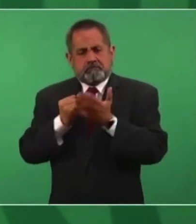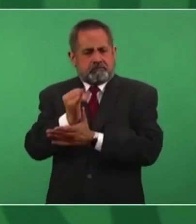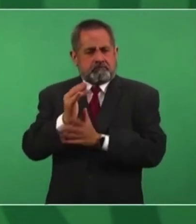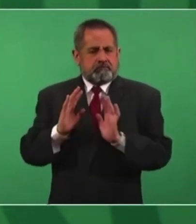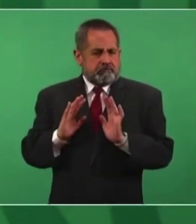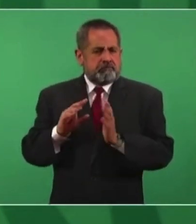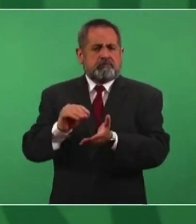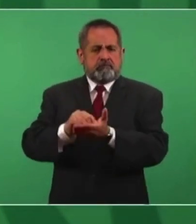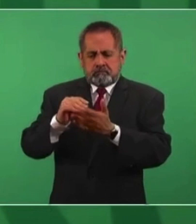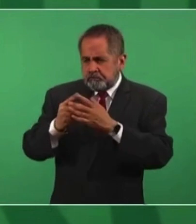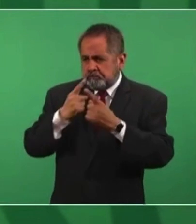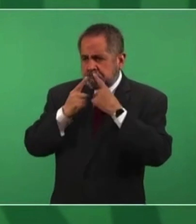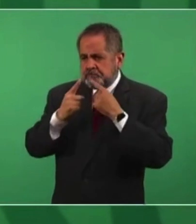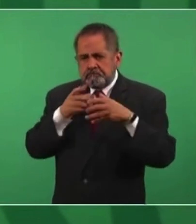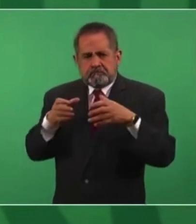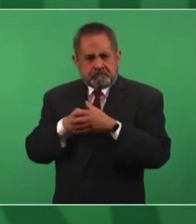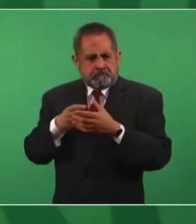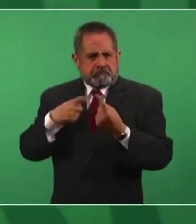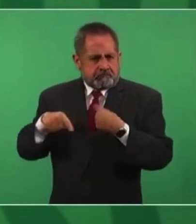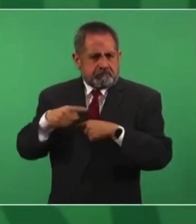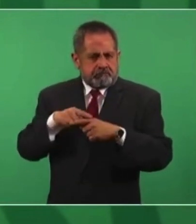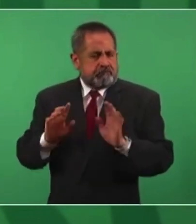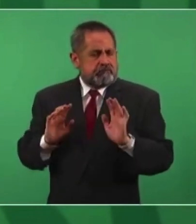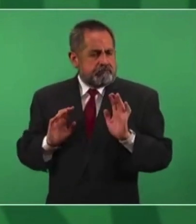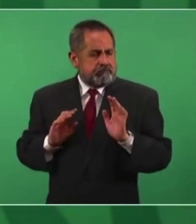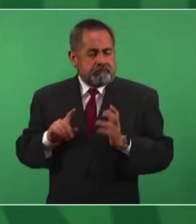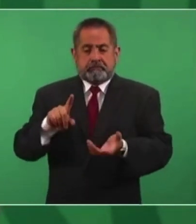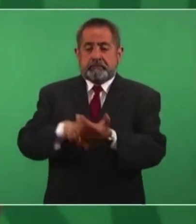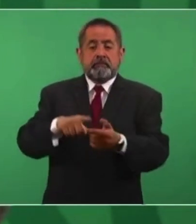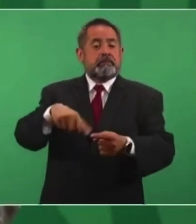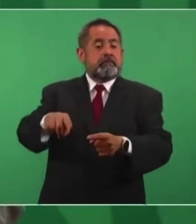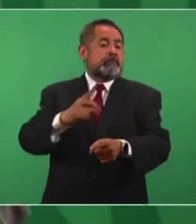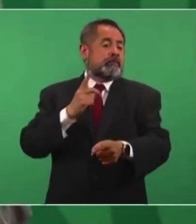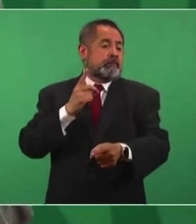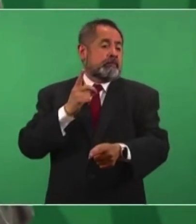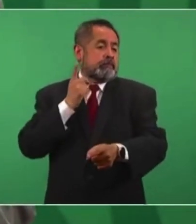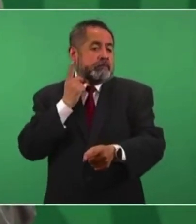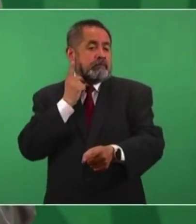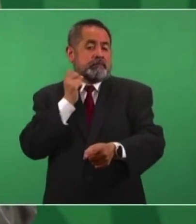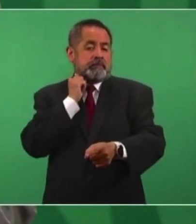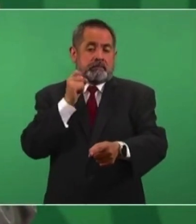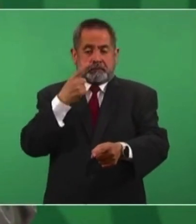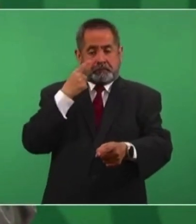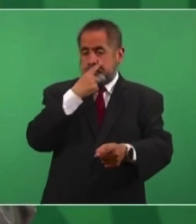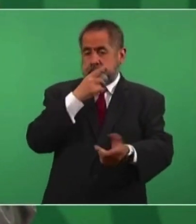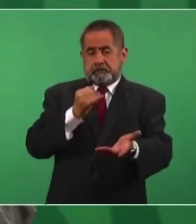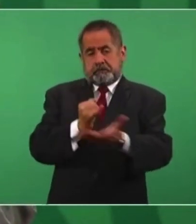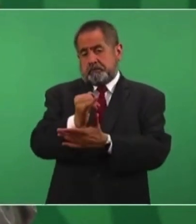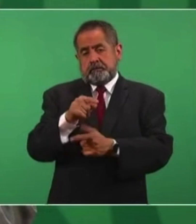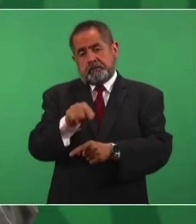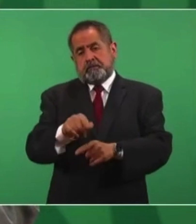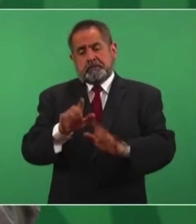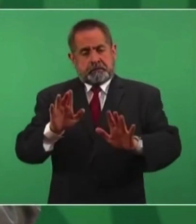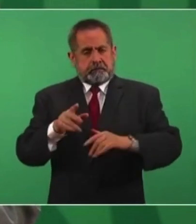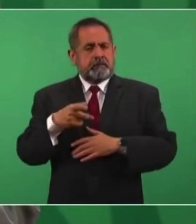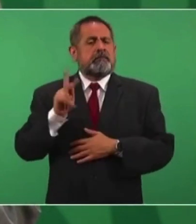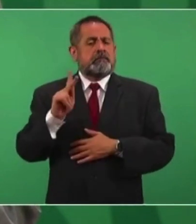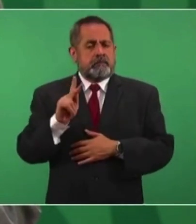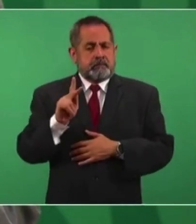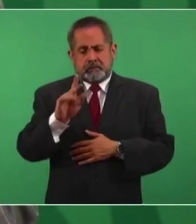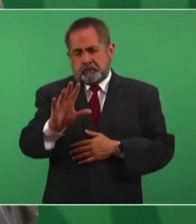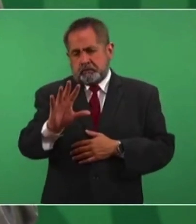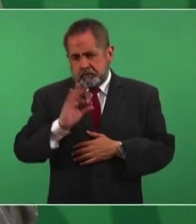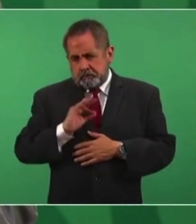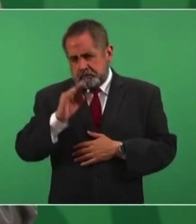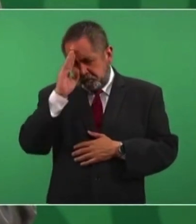discutiendo y desde luego los legisladores son los que van a decidir, pero vamos a tomar